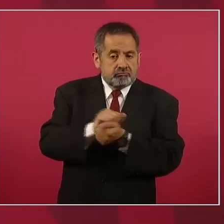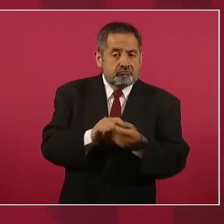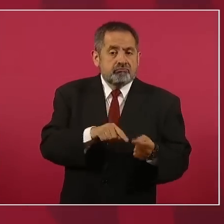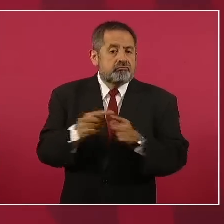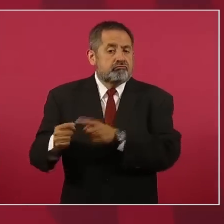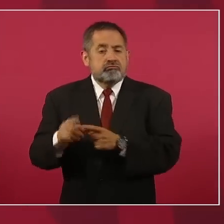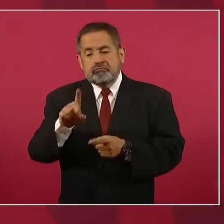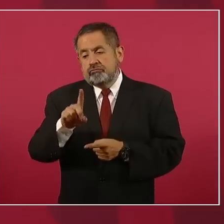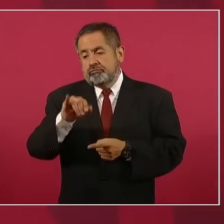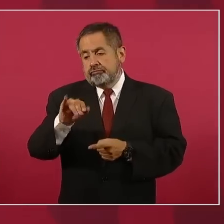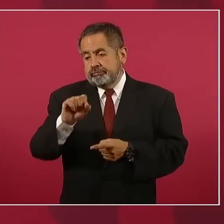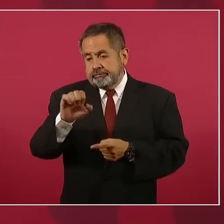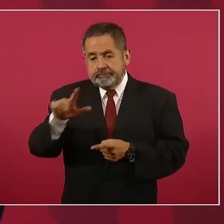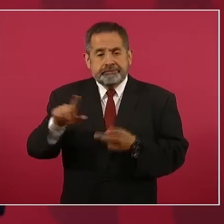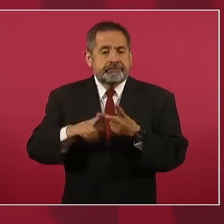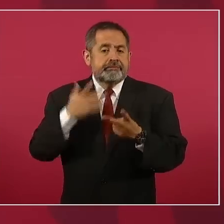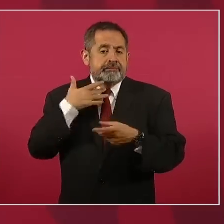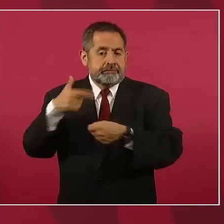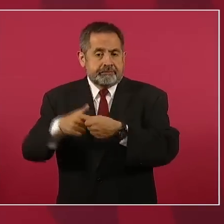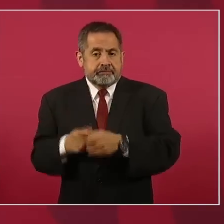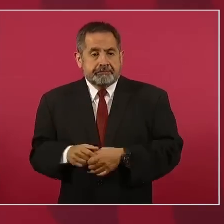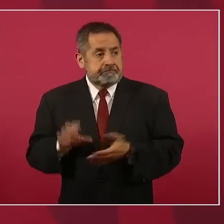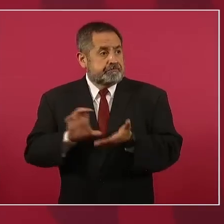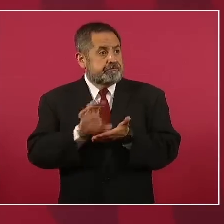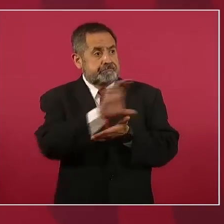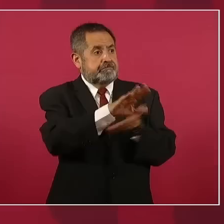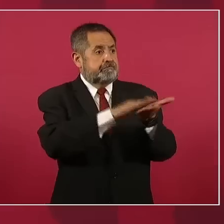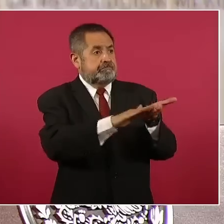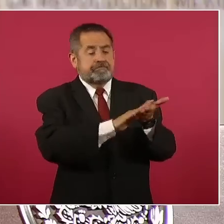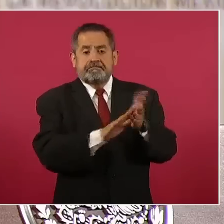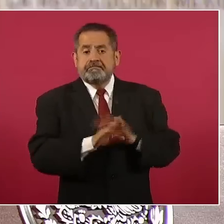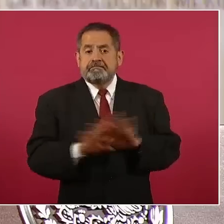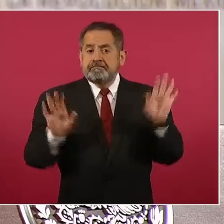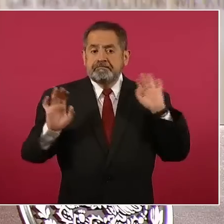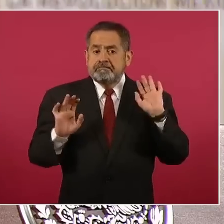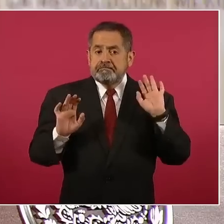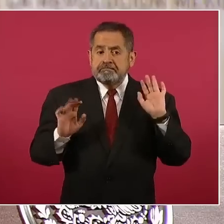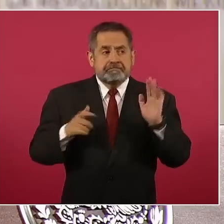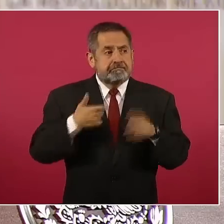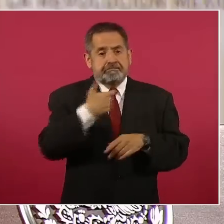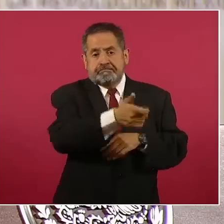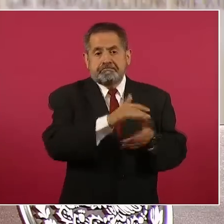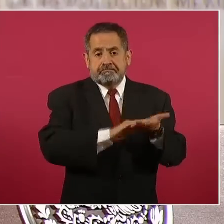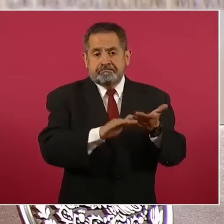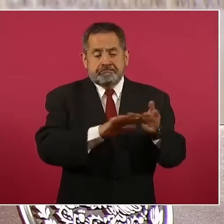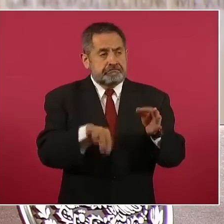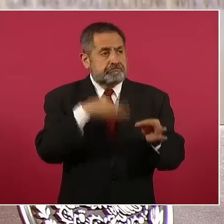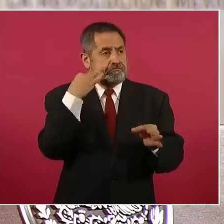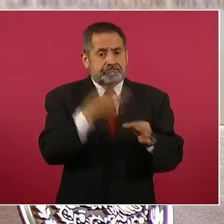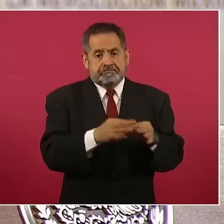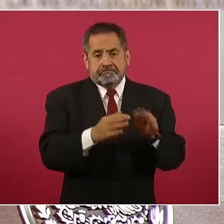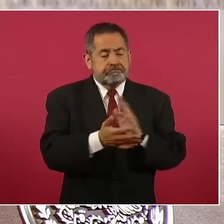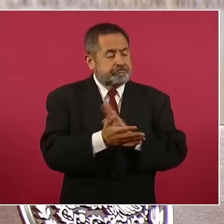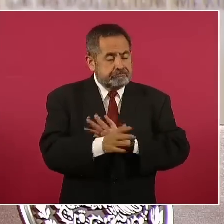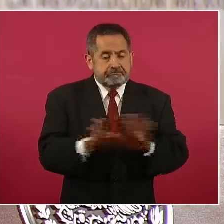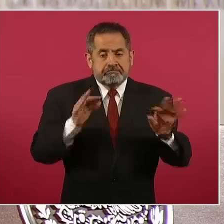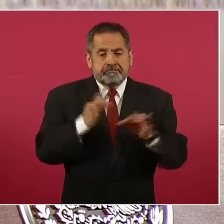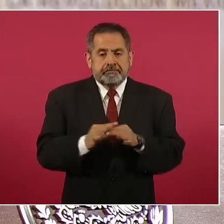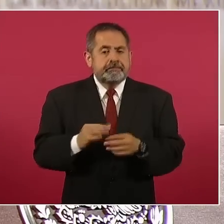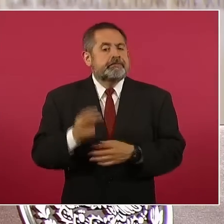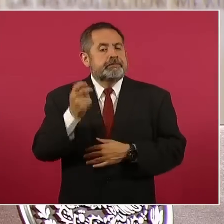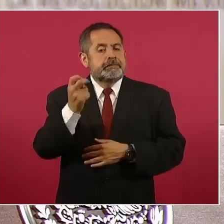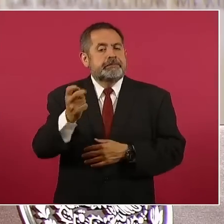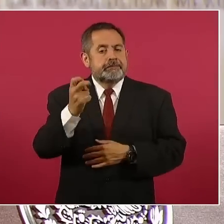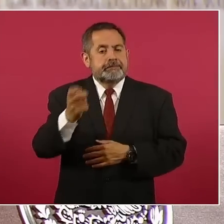diésel, ya se terminó de pagar la refinería. Y por